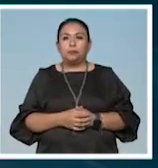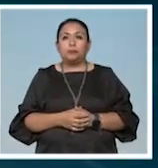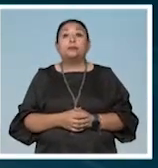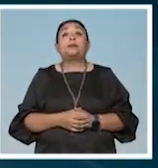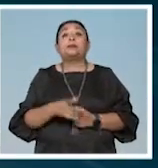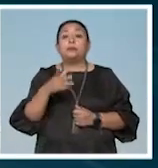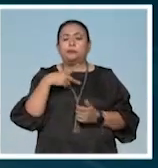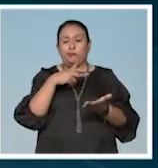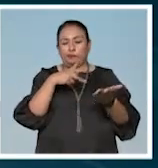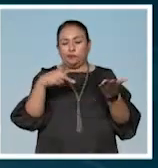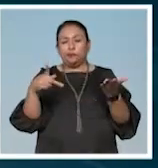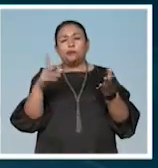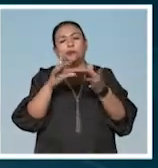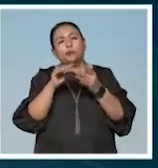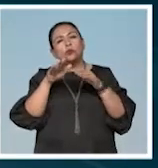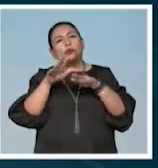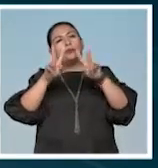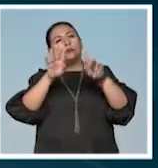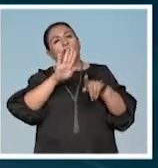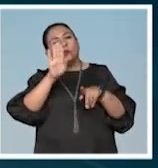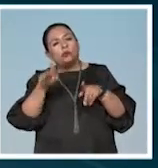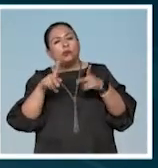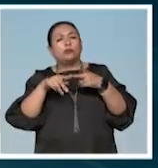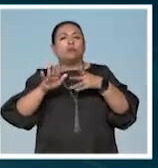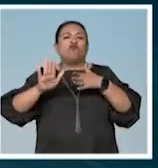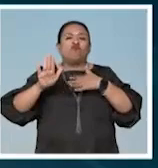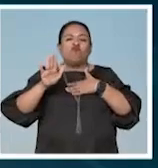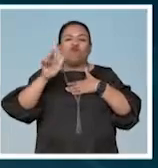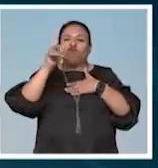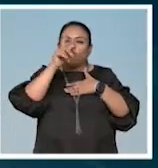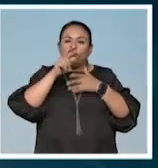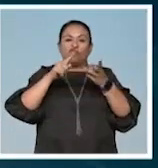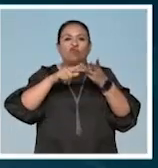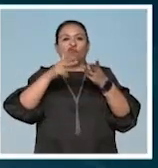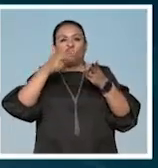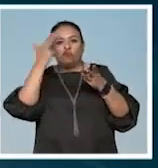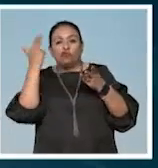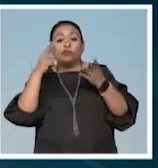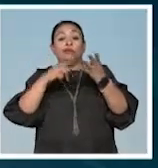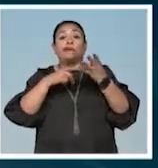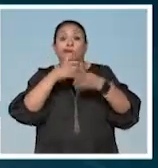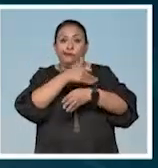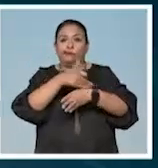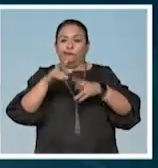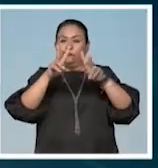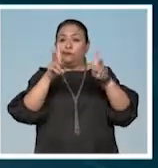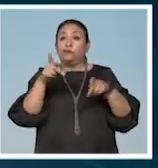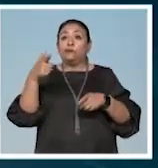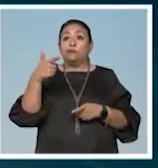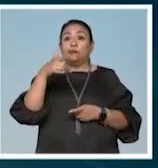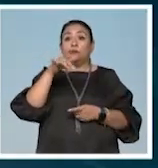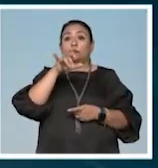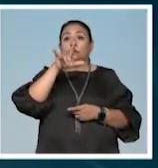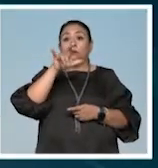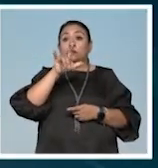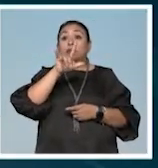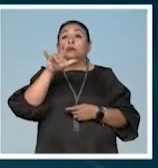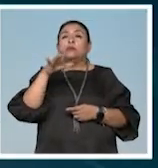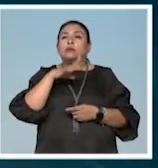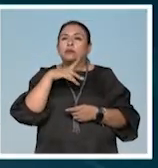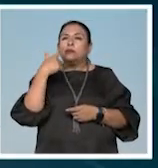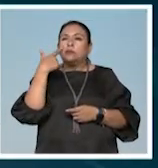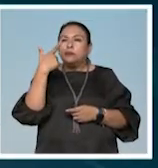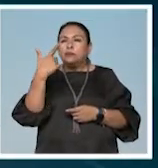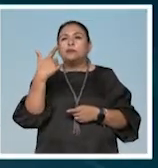con su pluma nos ha hablado sobre la muerte las promesas incumplidas el suicidio y la familia Gisela Leal se ha aventurado a